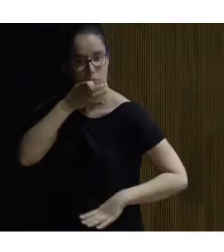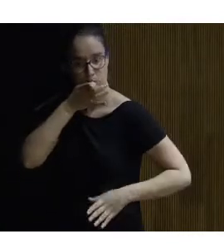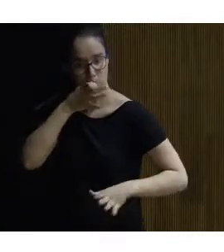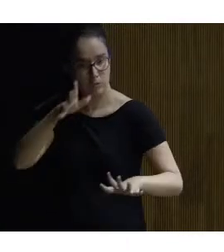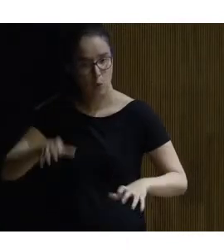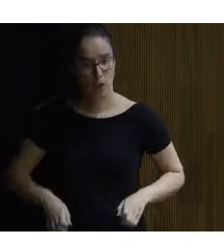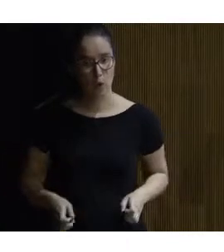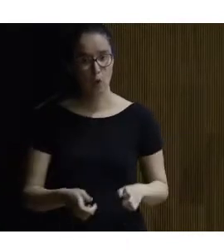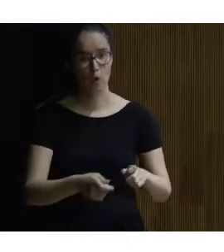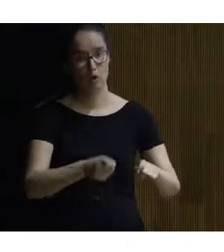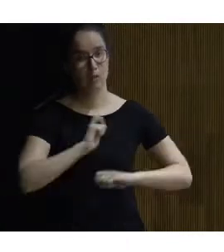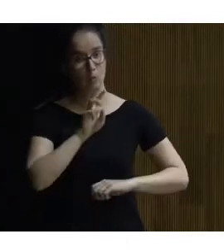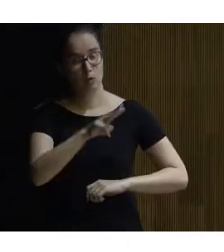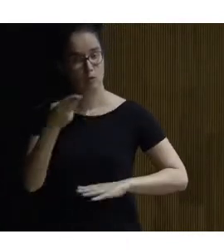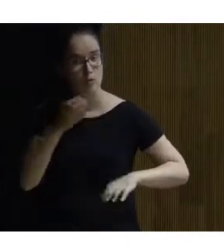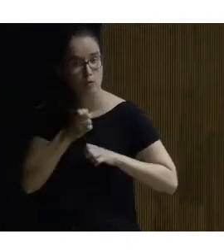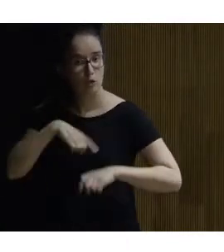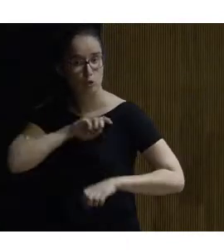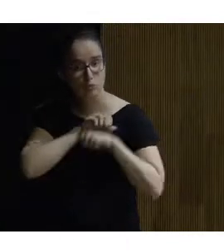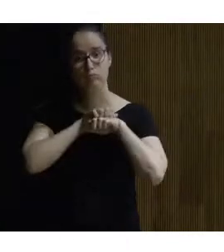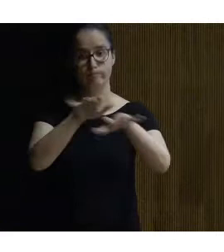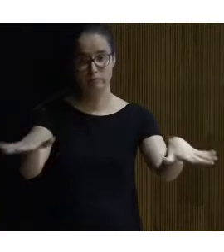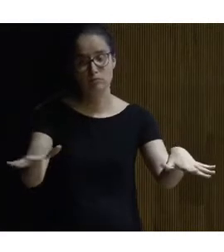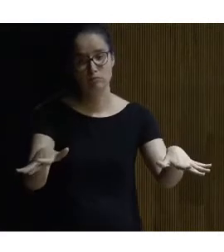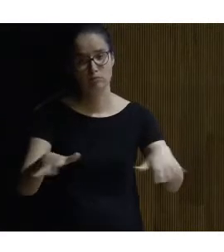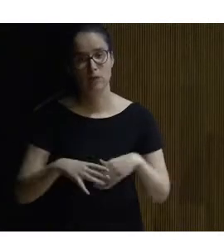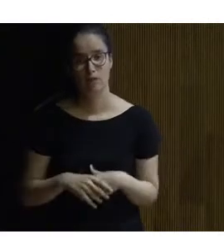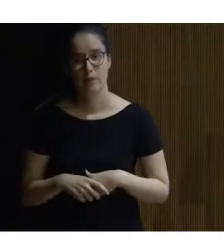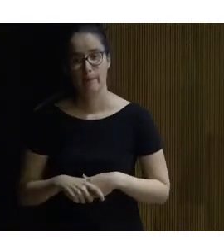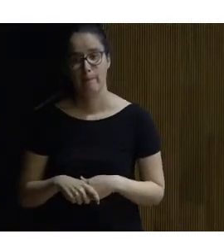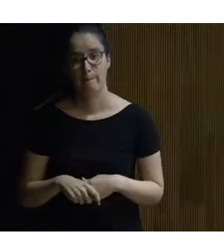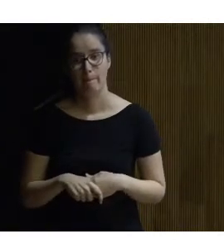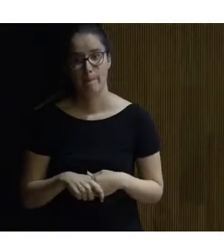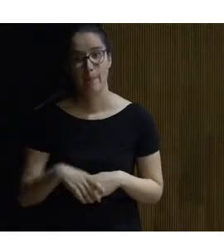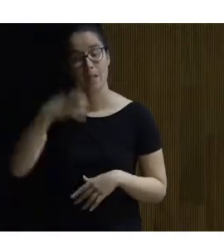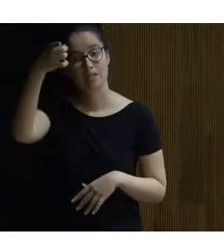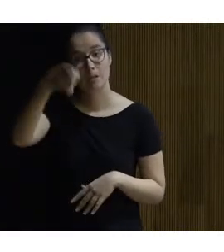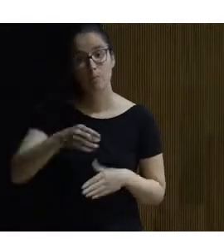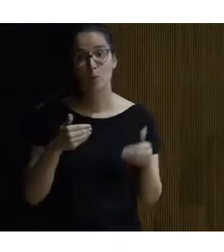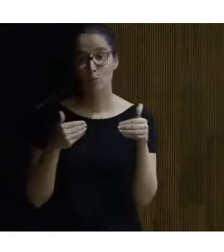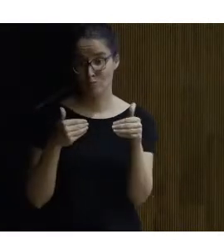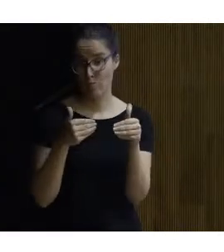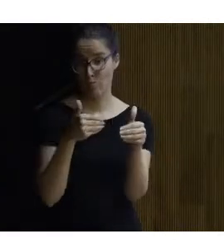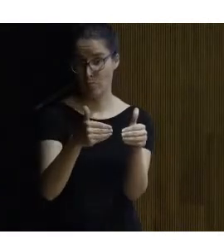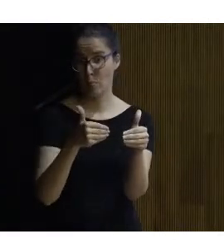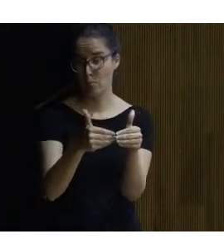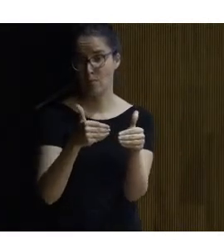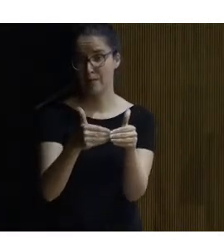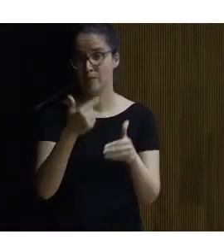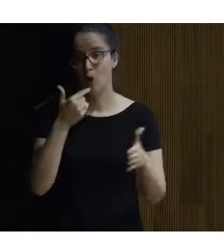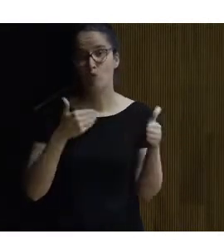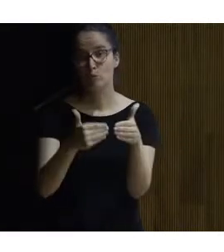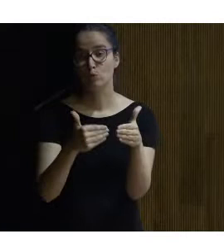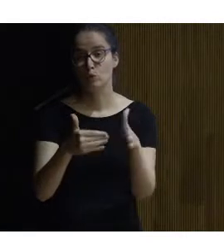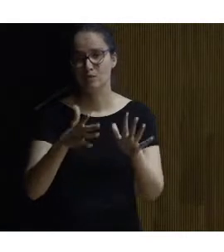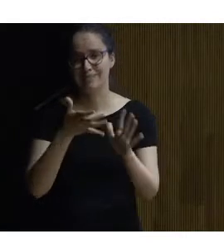nos facilite la presentación en el formato que ellos quedan conveniente también en un futuro próximo digo futuro